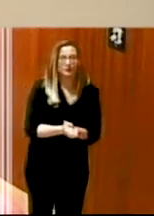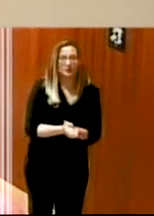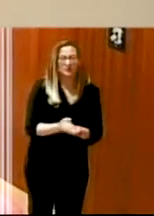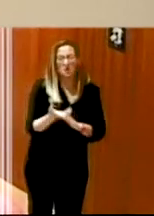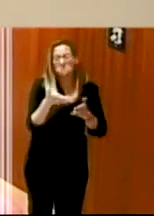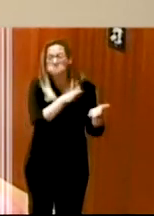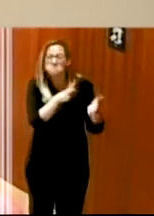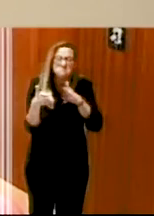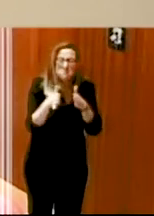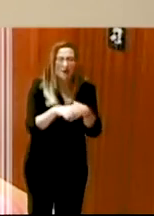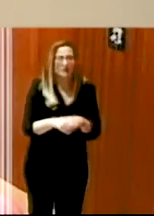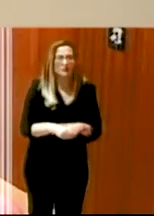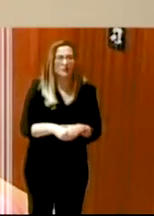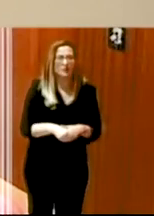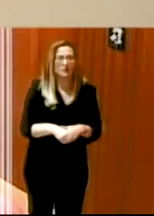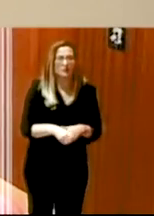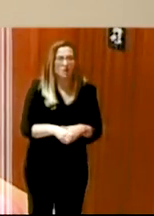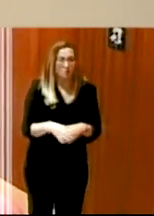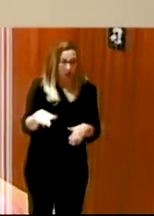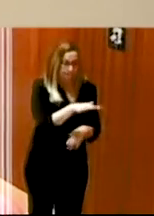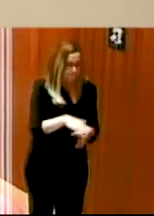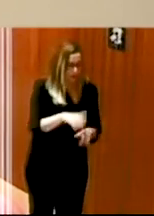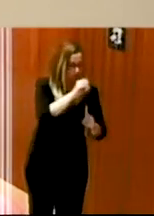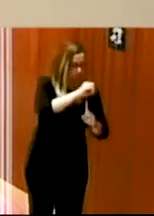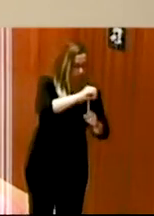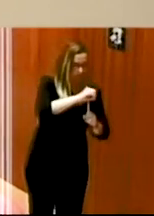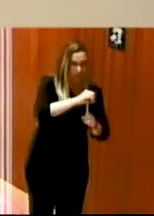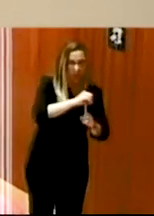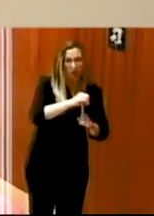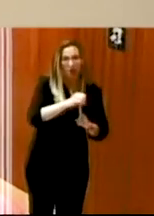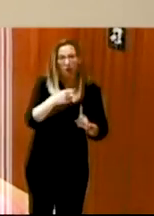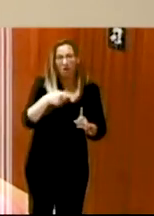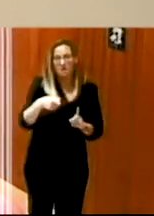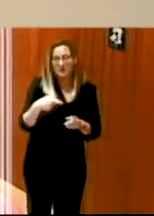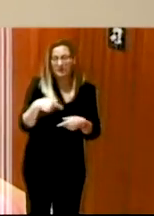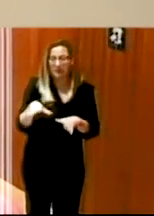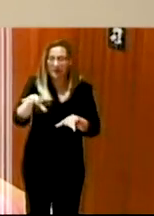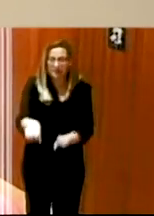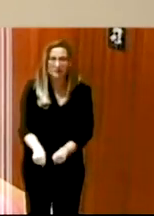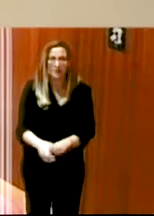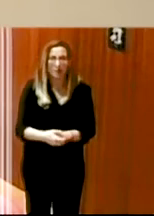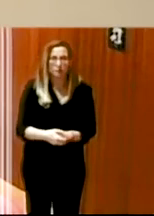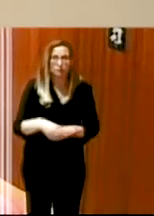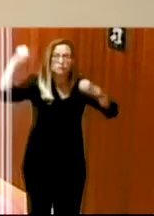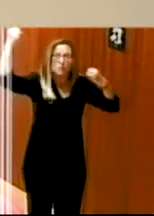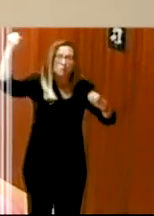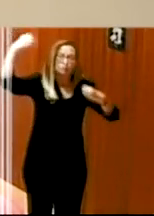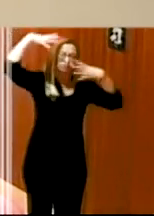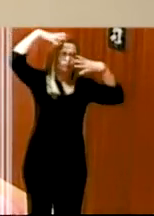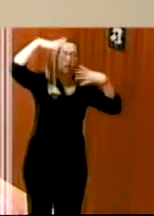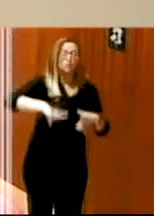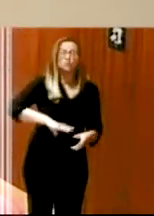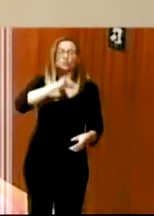parecidas por ejemplo los espacios señalizados y reservados la luz que haya una iluminación suficiente